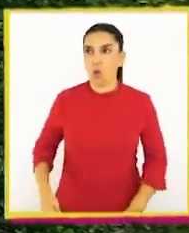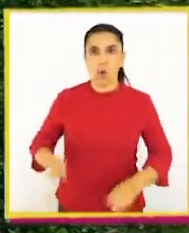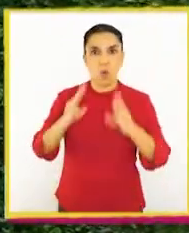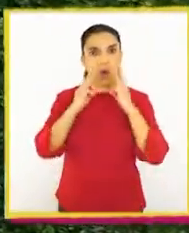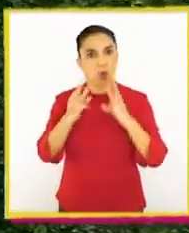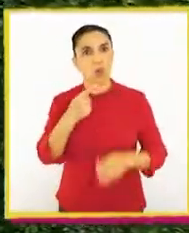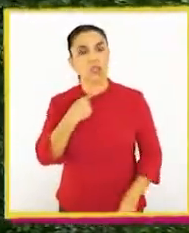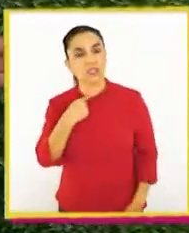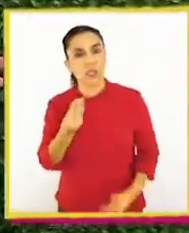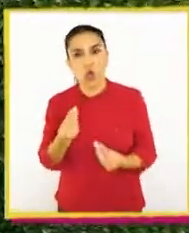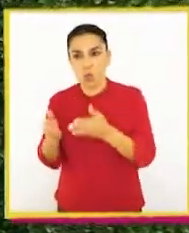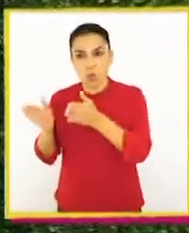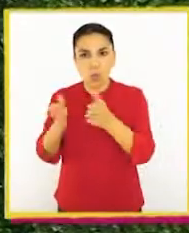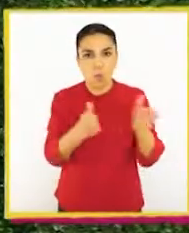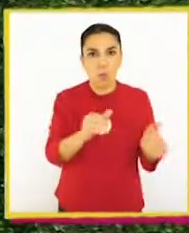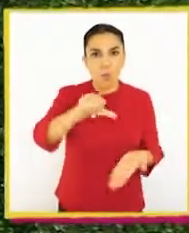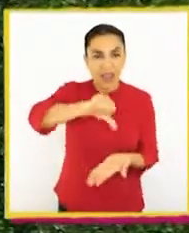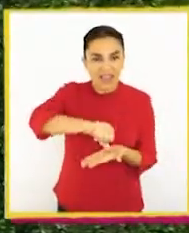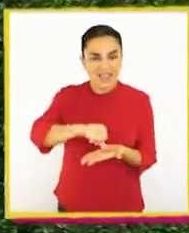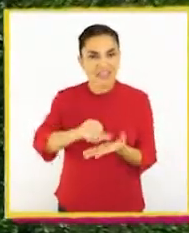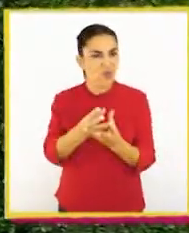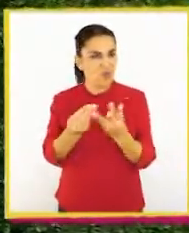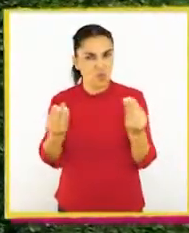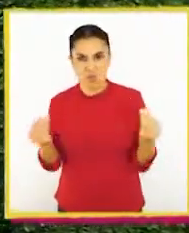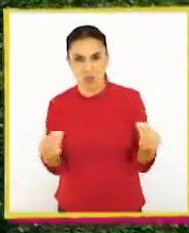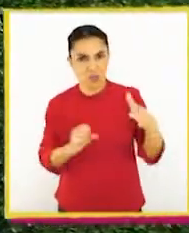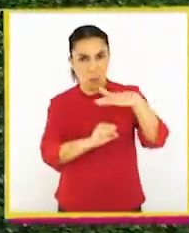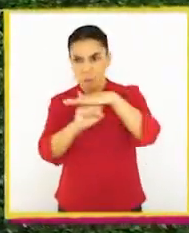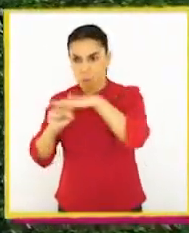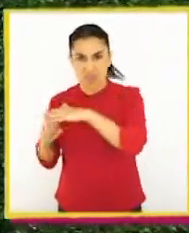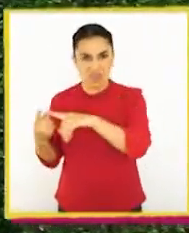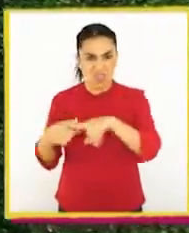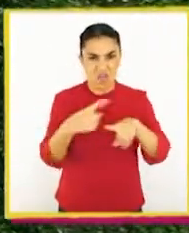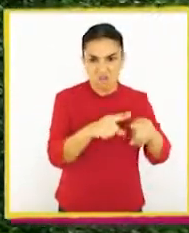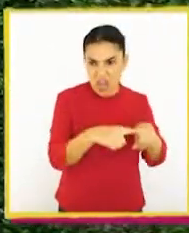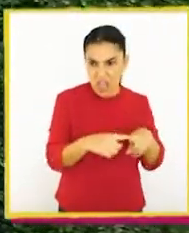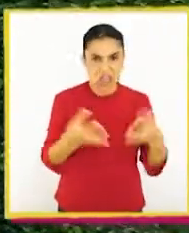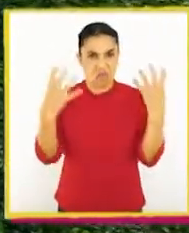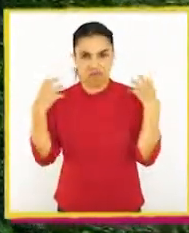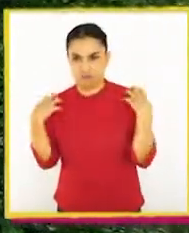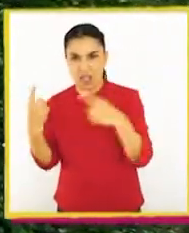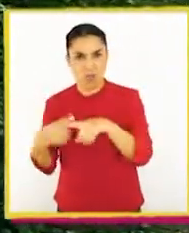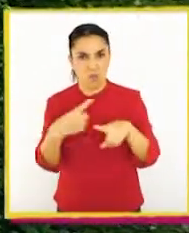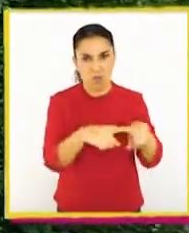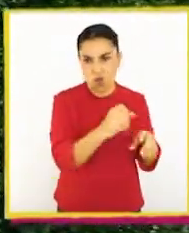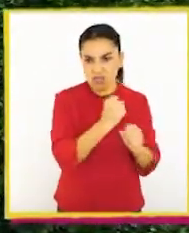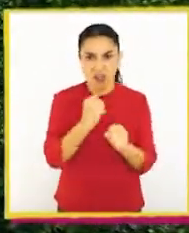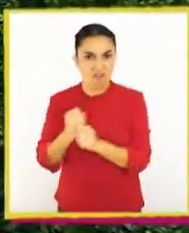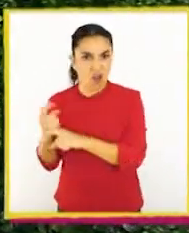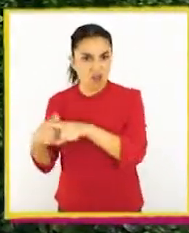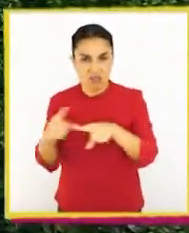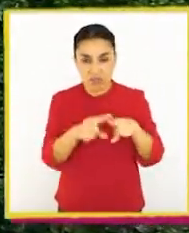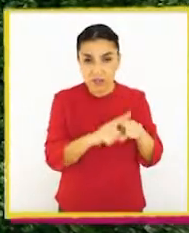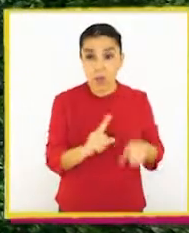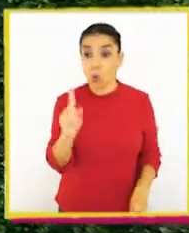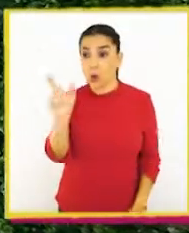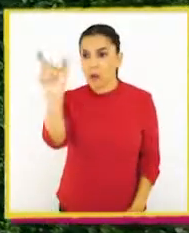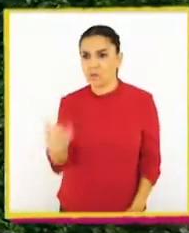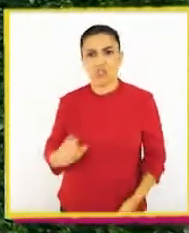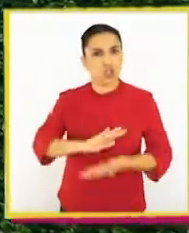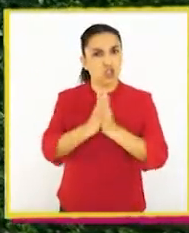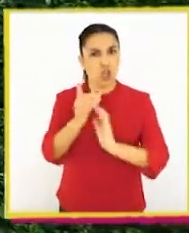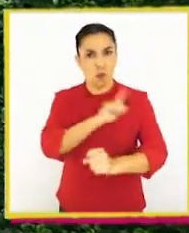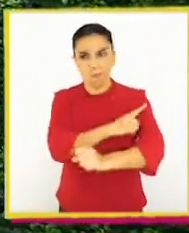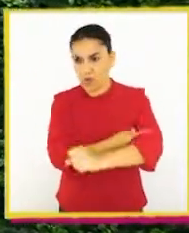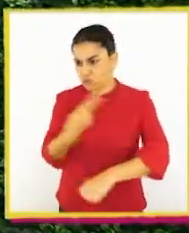¡Qué interesante cómo se organiza el país! Tiene muchos cargos distintos, con funciones específicas para que así una persona no tenga